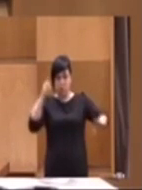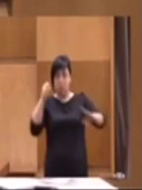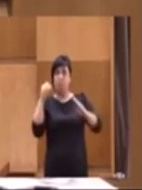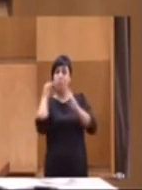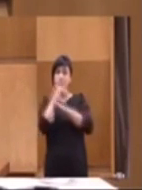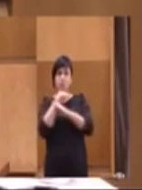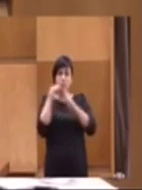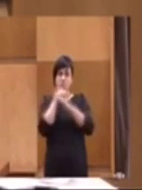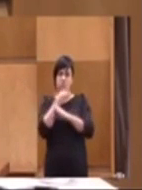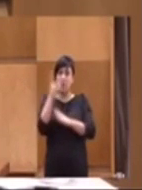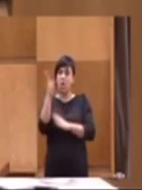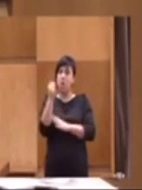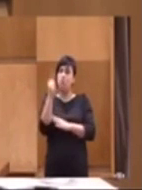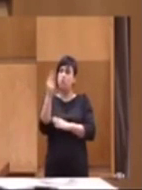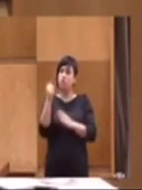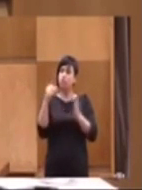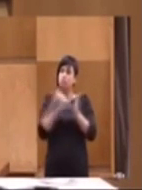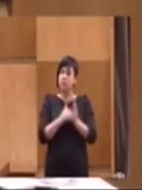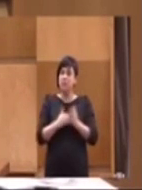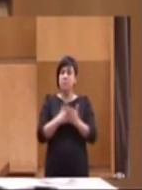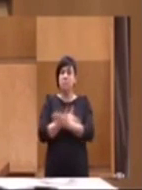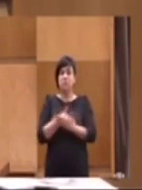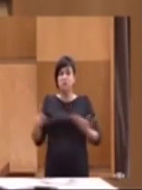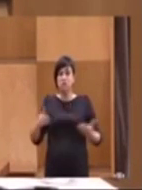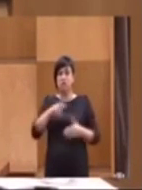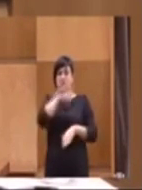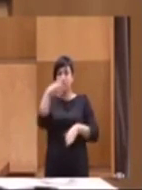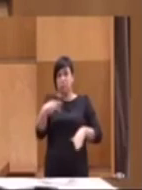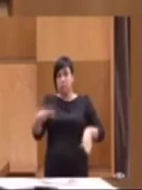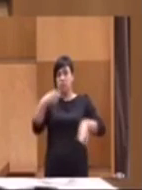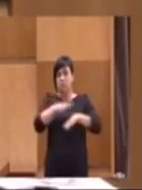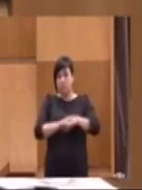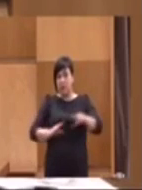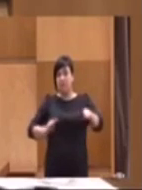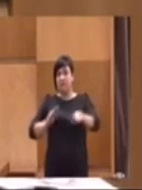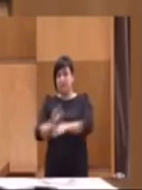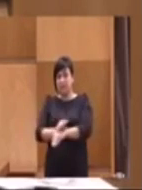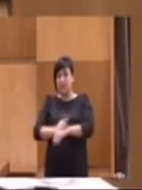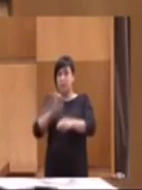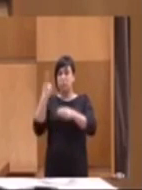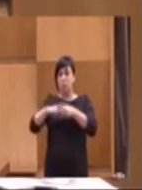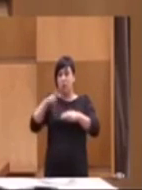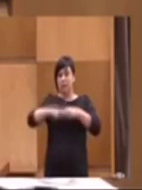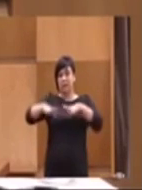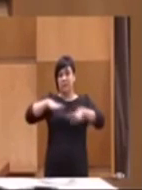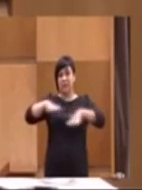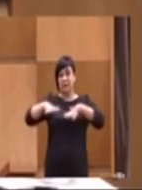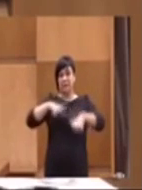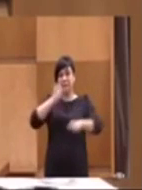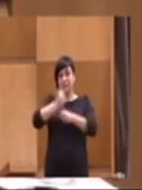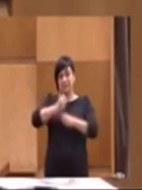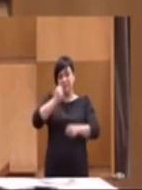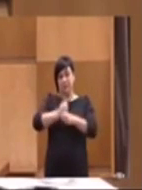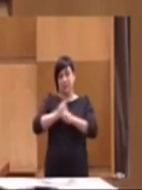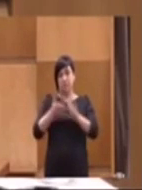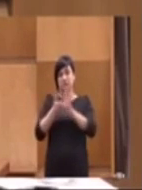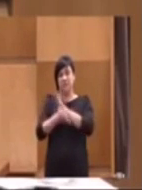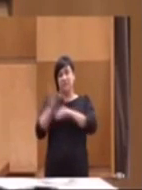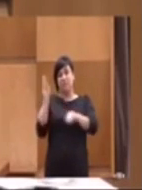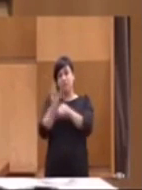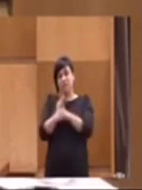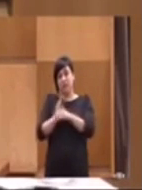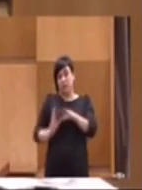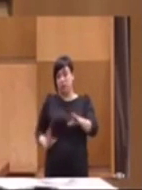octubre, más de 2.000 millones de euros, se utilizó para financiar las políticas activas de empleo. Es decir, bonificaciones,